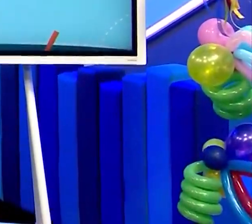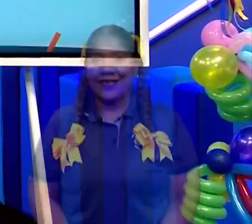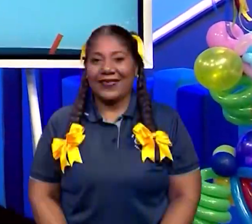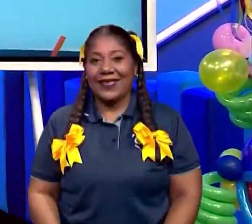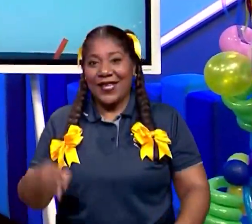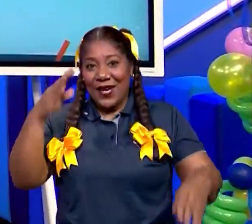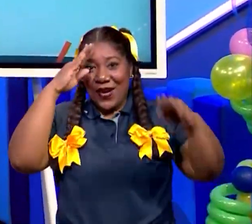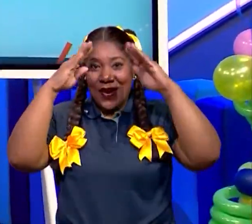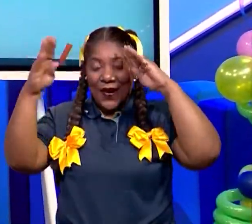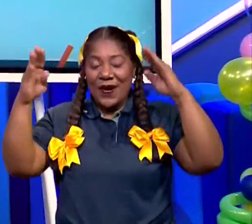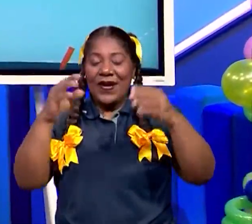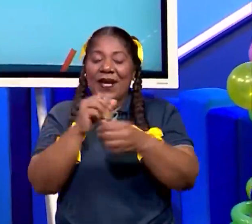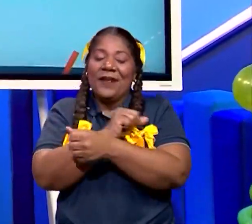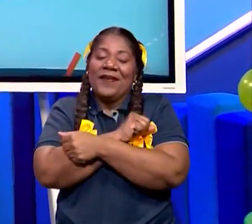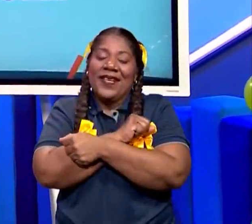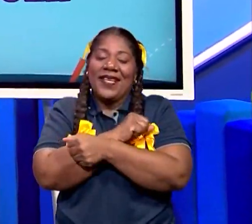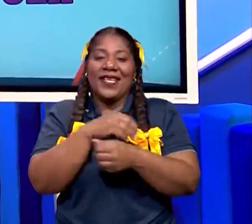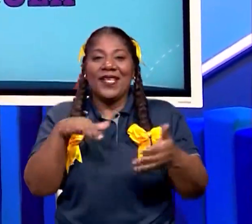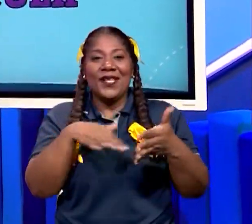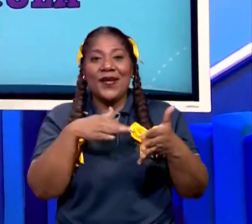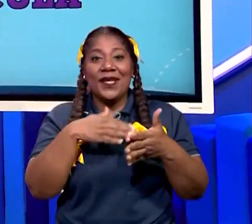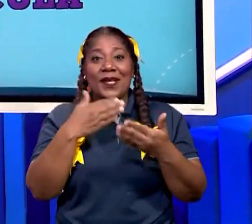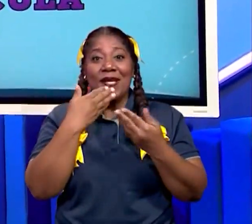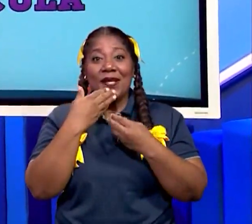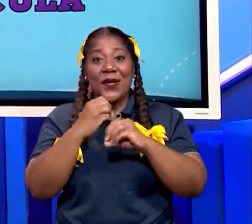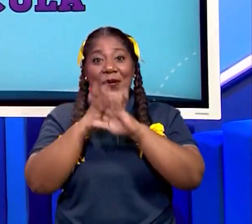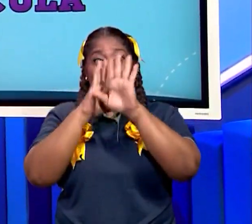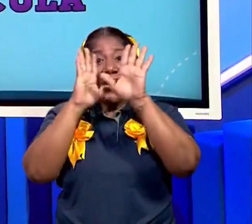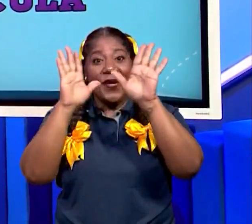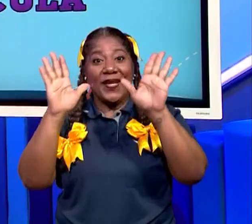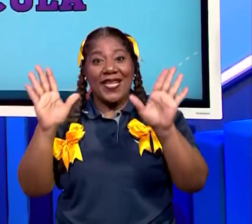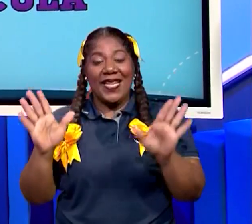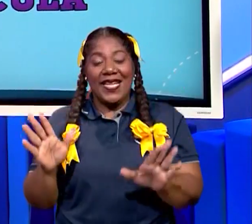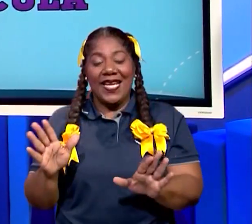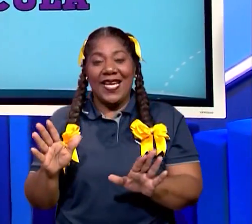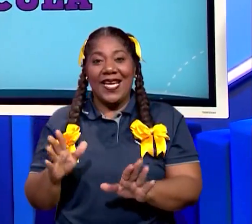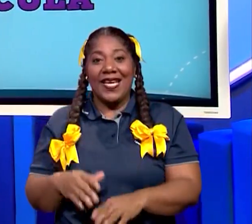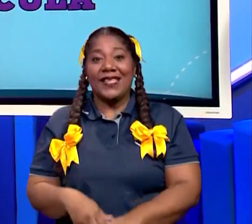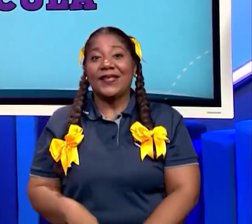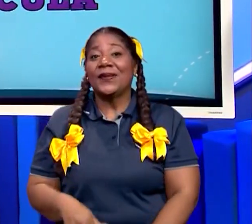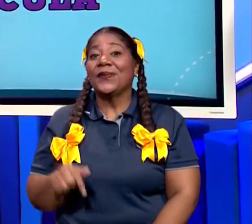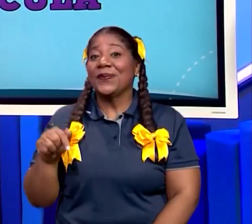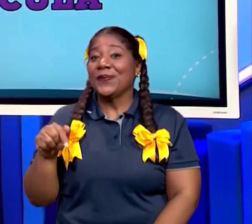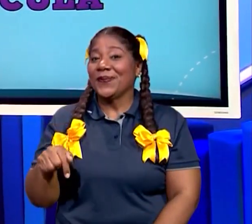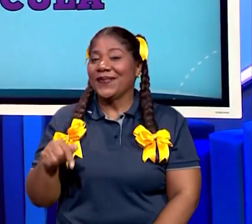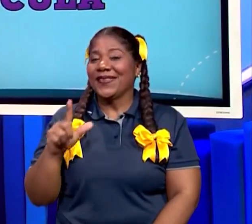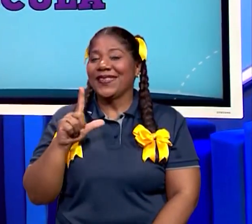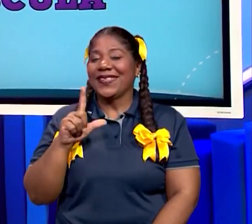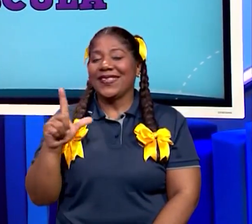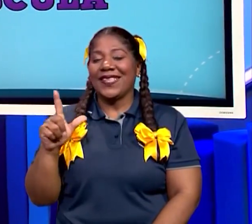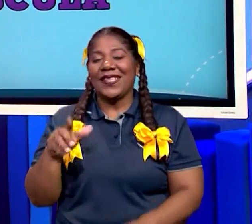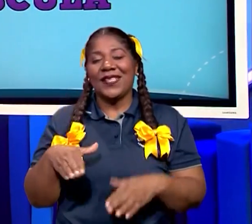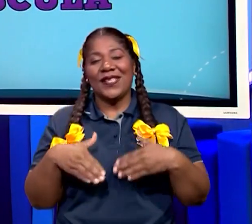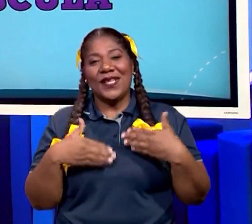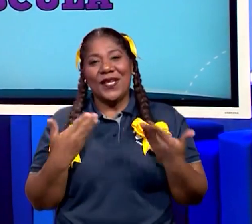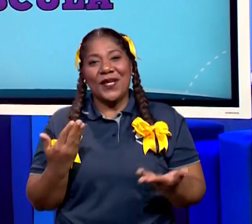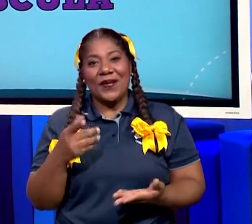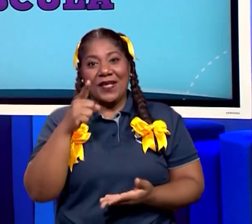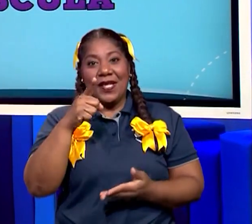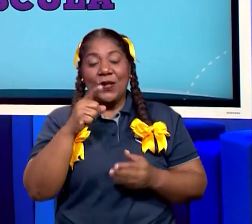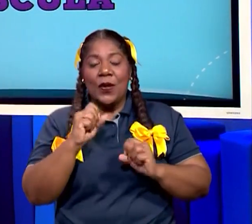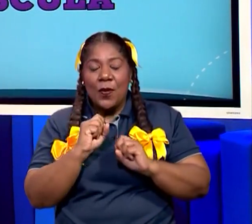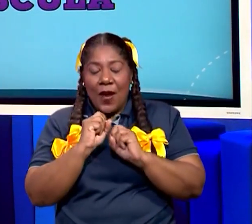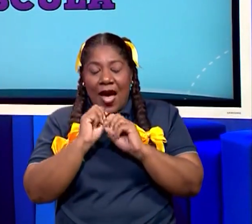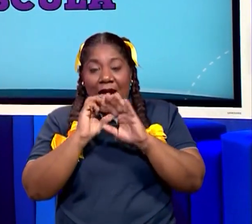Hola, hola, mis queridos estudiantes, buenos días. Hoy es lunes, ¿cómo están? ¿Cómo amanecen?